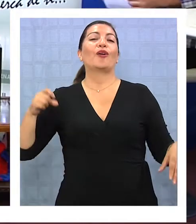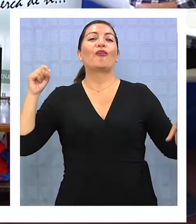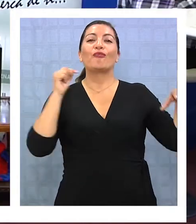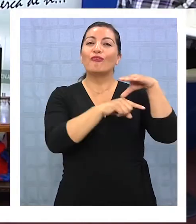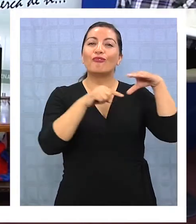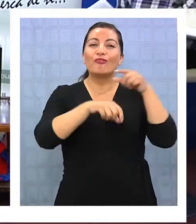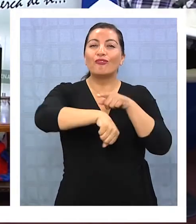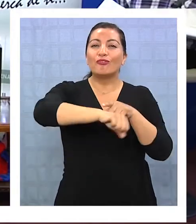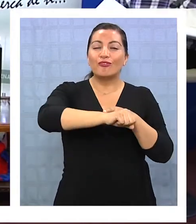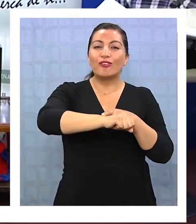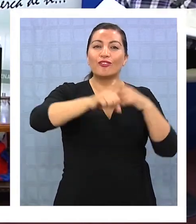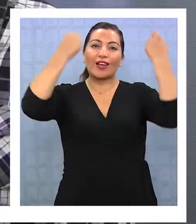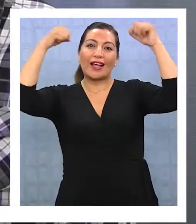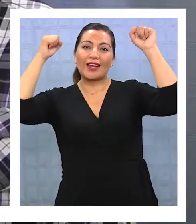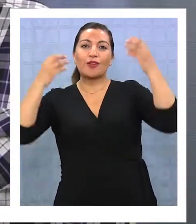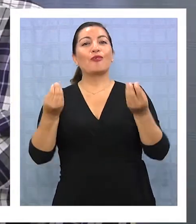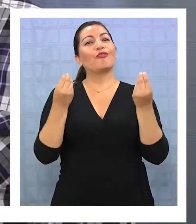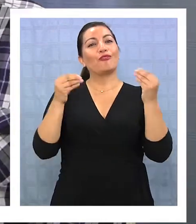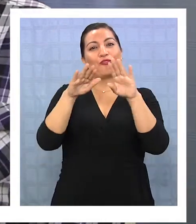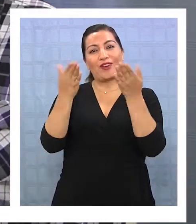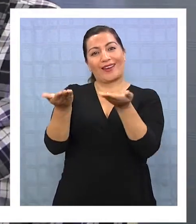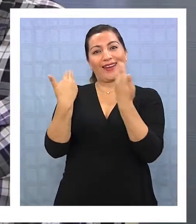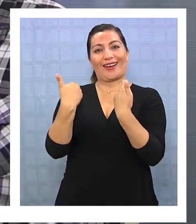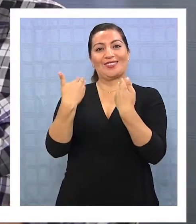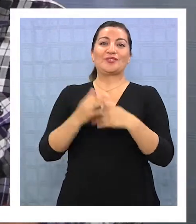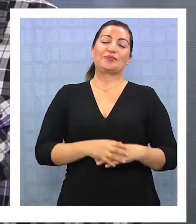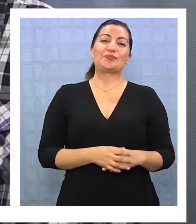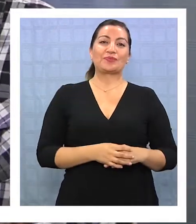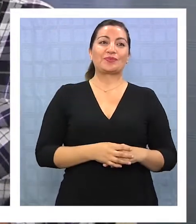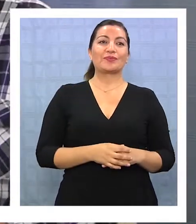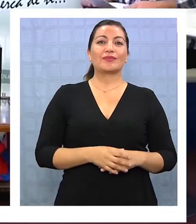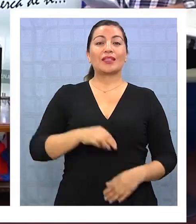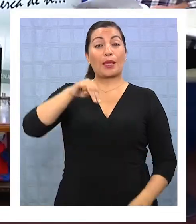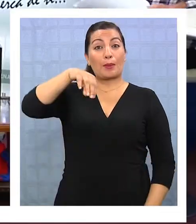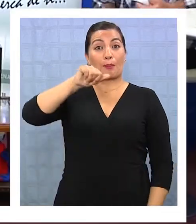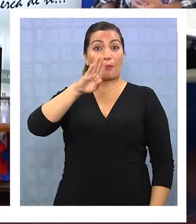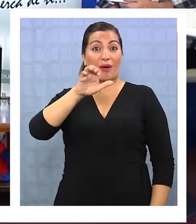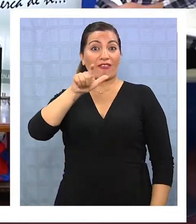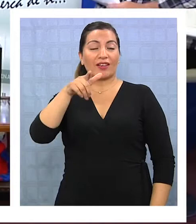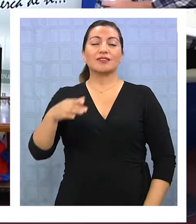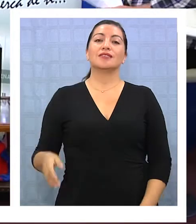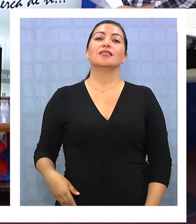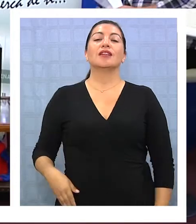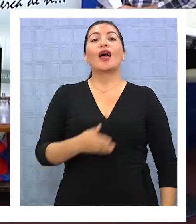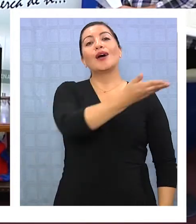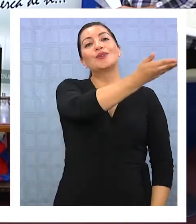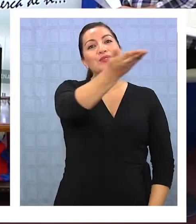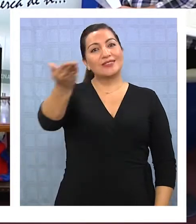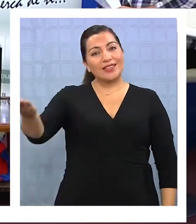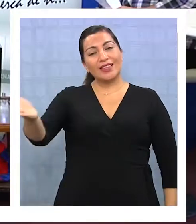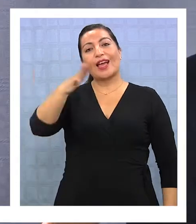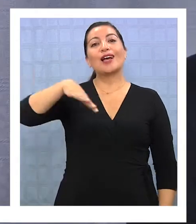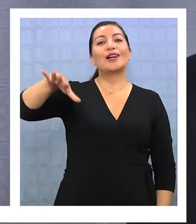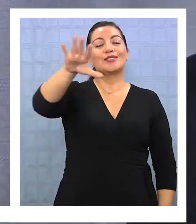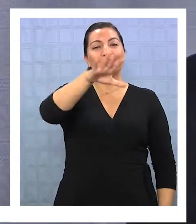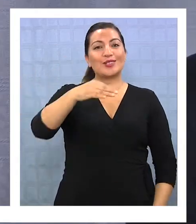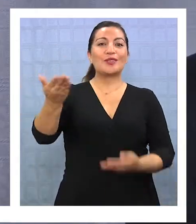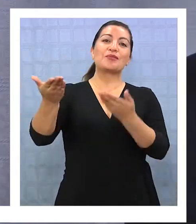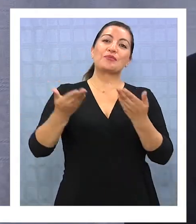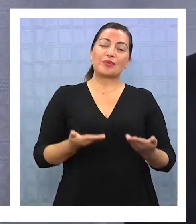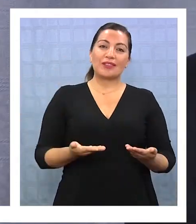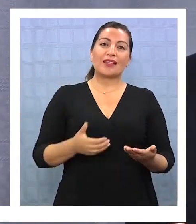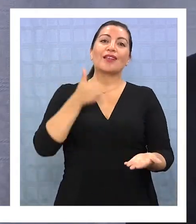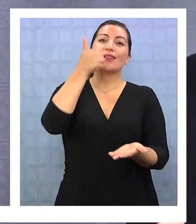ojalá desde la exactamente, también es un buen regalo. Sí. Ok, Mabel. Bueno, eso, invitar a todos a disfrutar de la